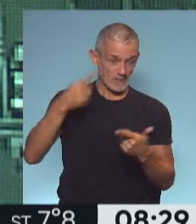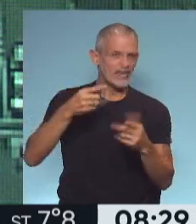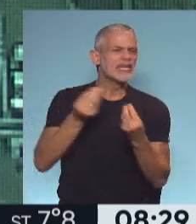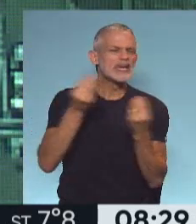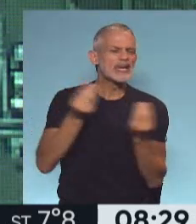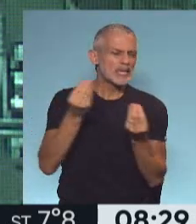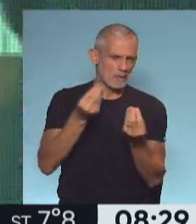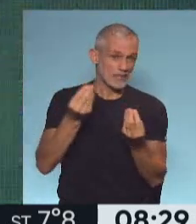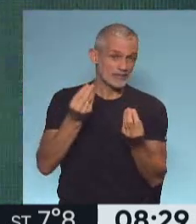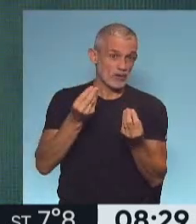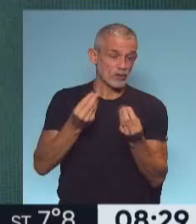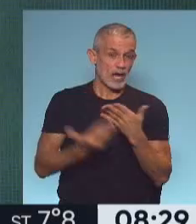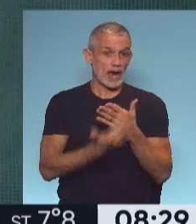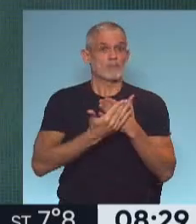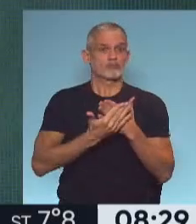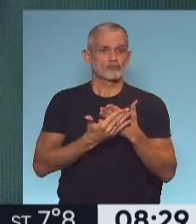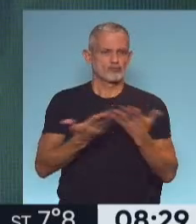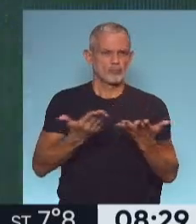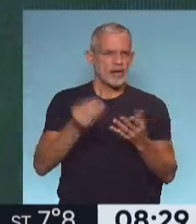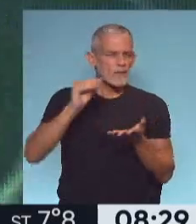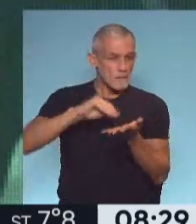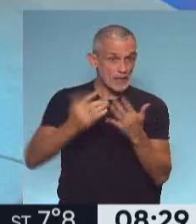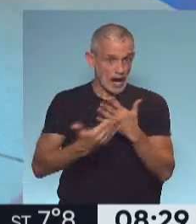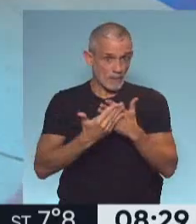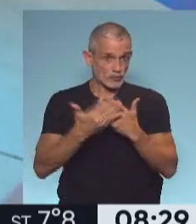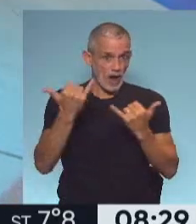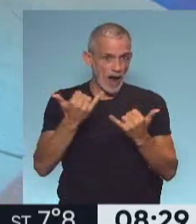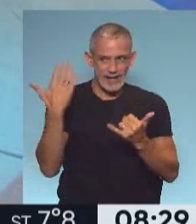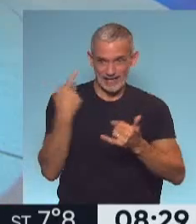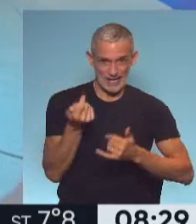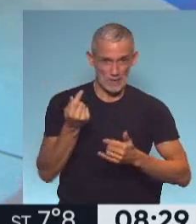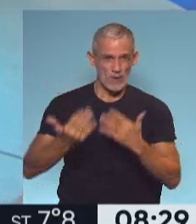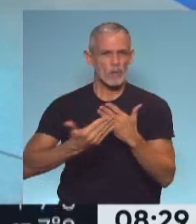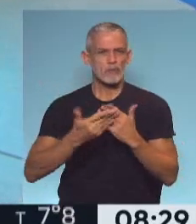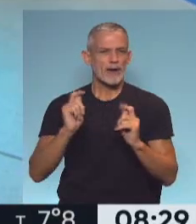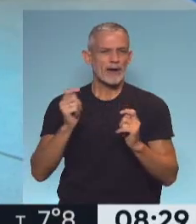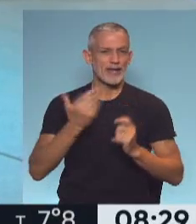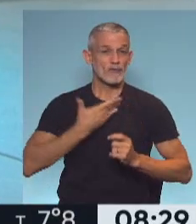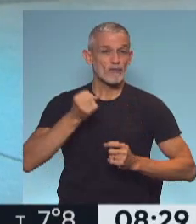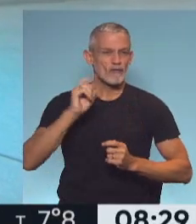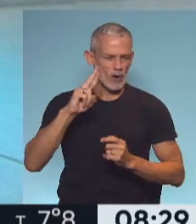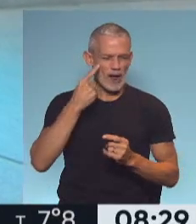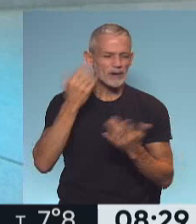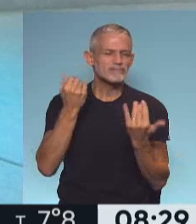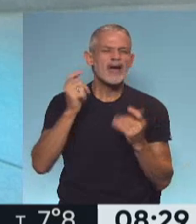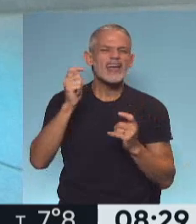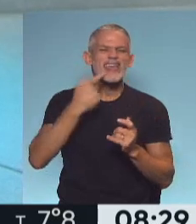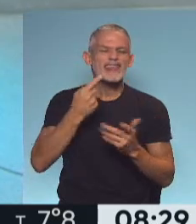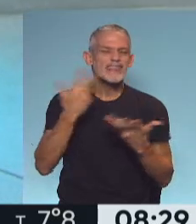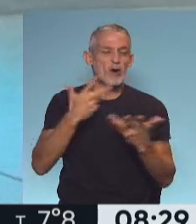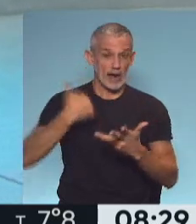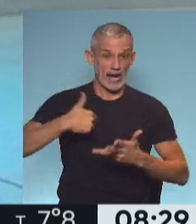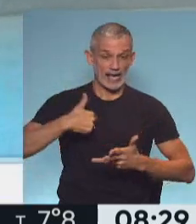¿Y qué pasa con los respaldos? Se ha sumado un nuevo respaldo en las últimas horas. Florencia Barragán, ver, ¿quién dijo que